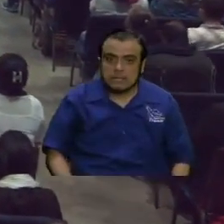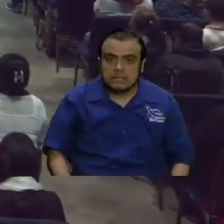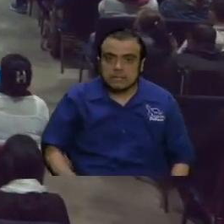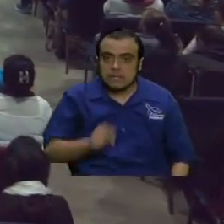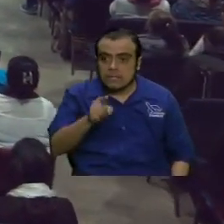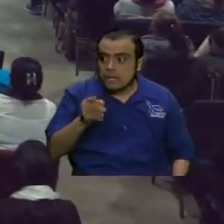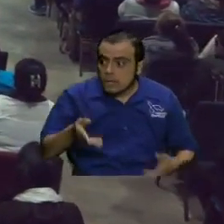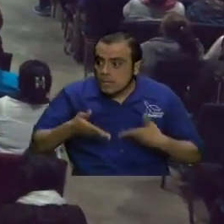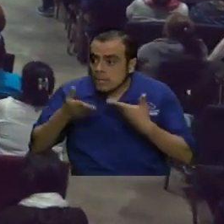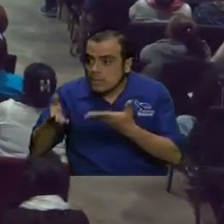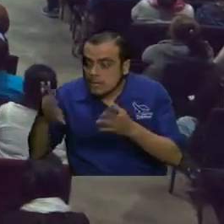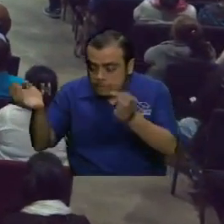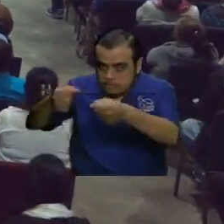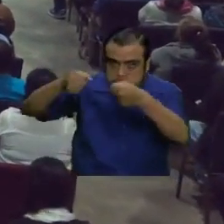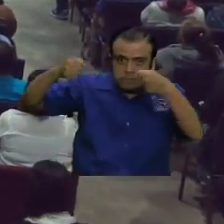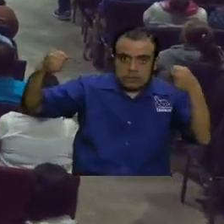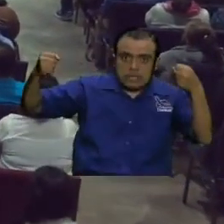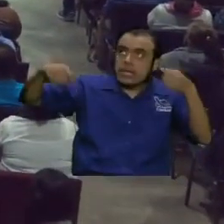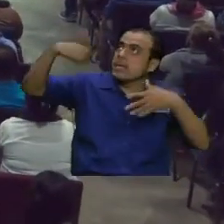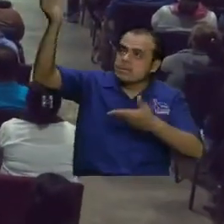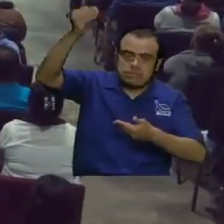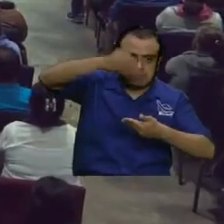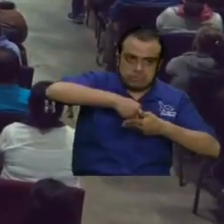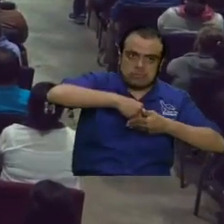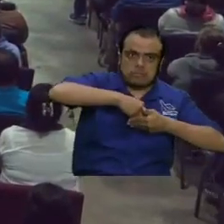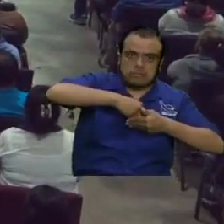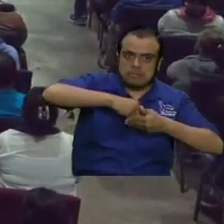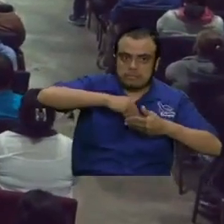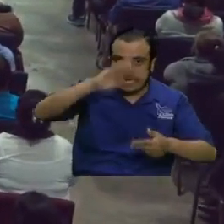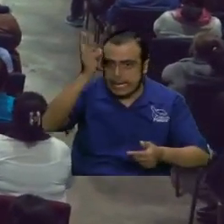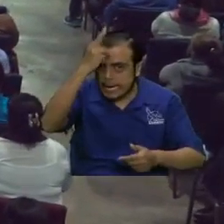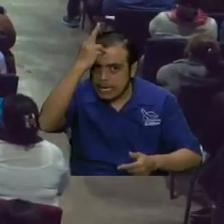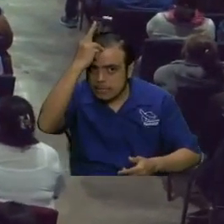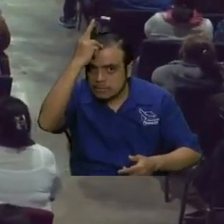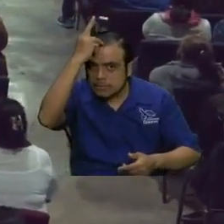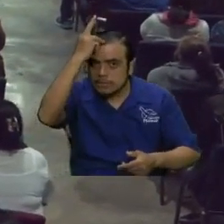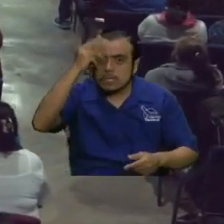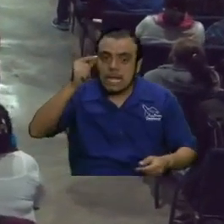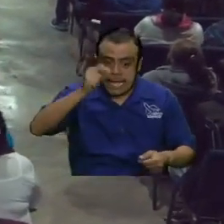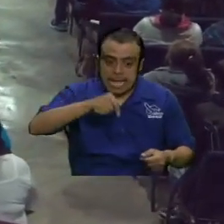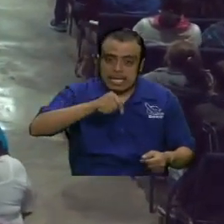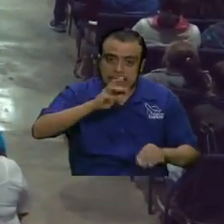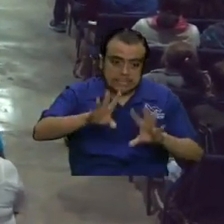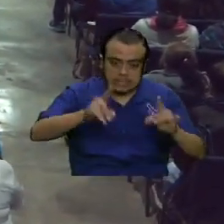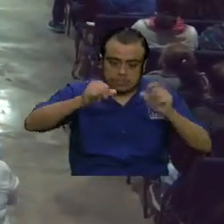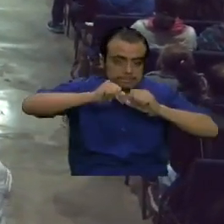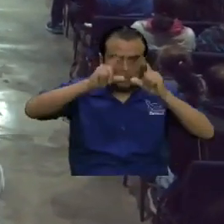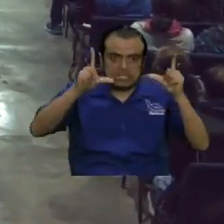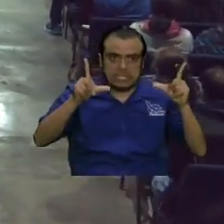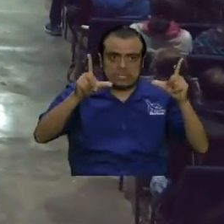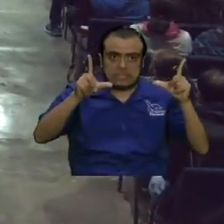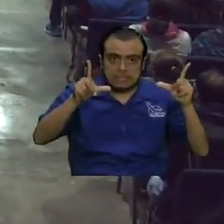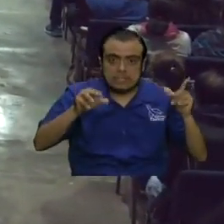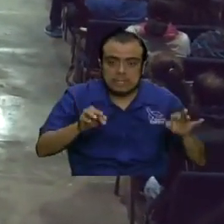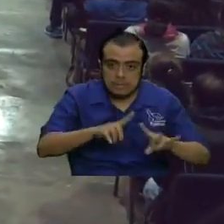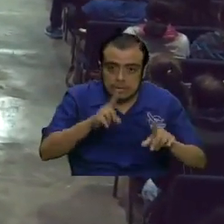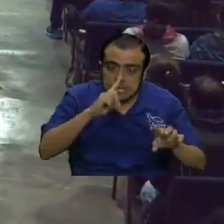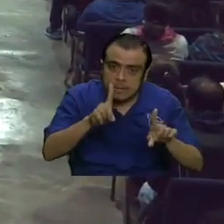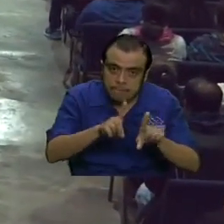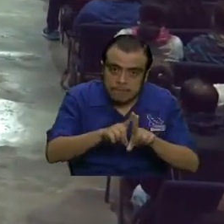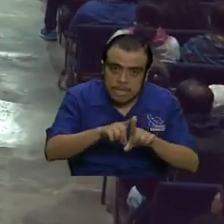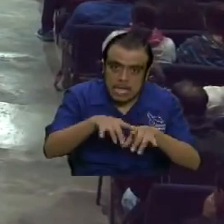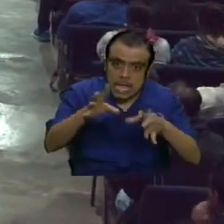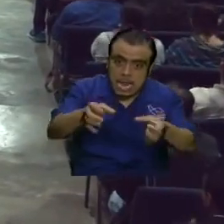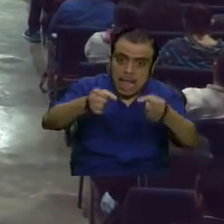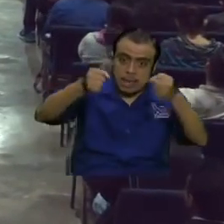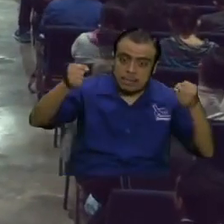lugar y usted hace una puerta se abre y ¡pau! entra el rey de gloria entonces eso es una cosa bien impresionante pero existe también la puerta